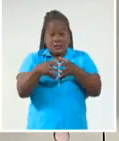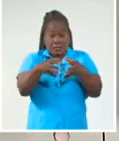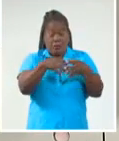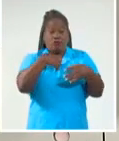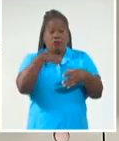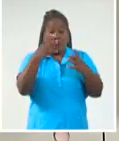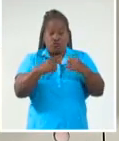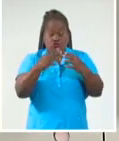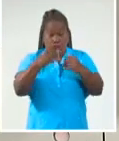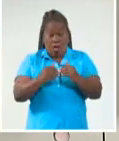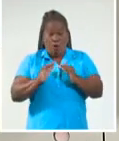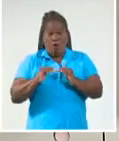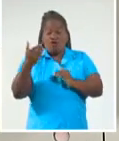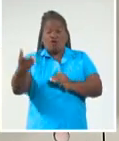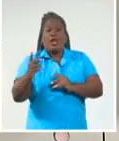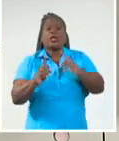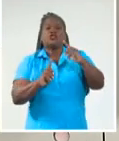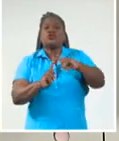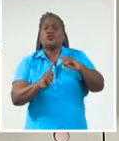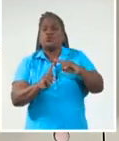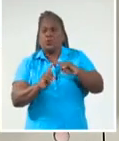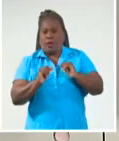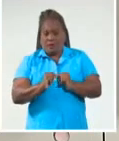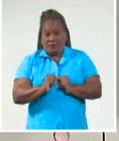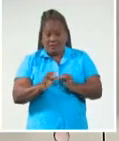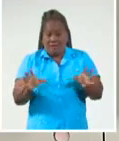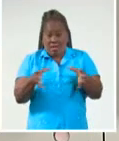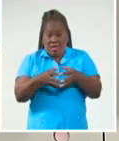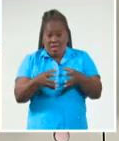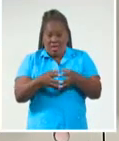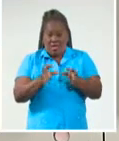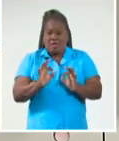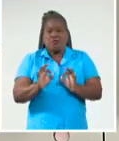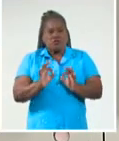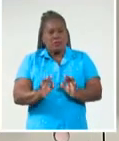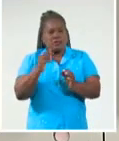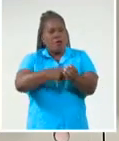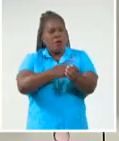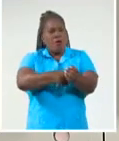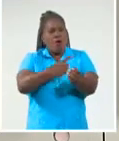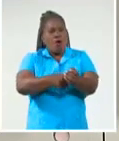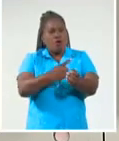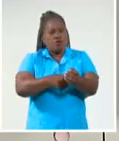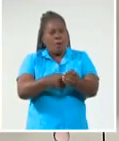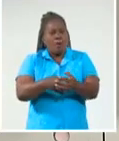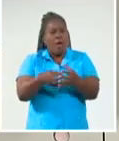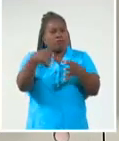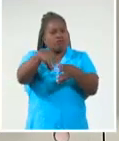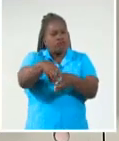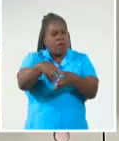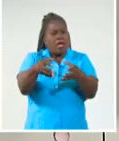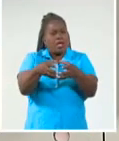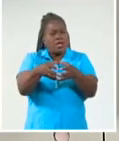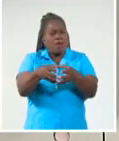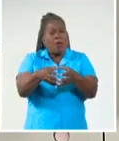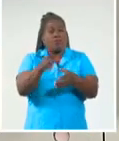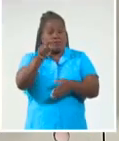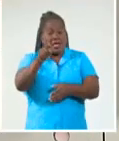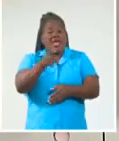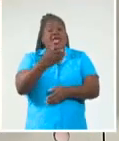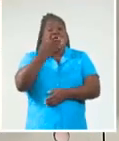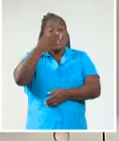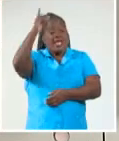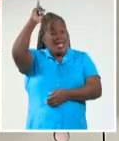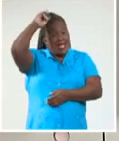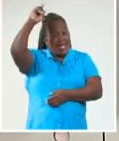quedándose fuera de este pelotón las Tunas, quien también es habitual entre los finalistas de las últimas temporadas. Indios y Vegueros juegan desde